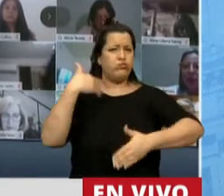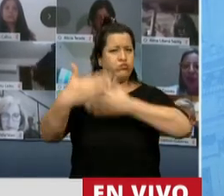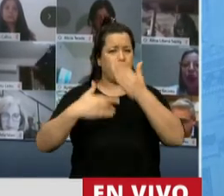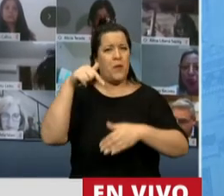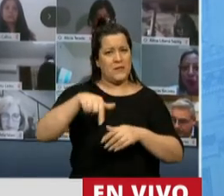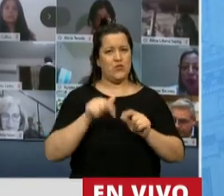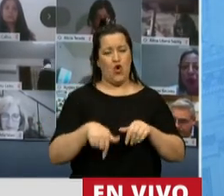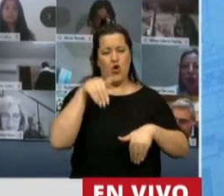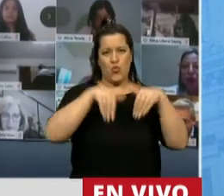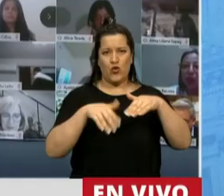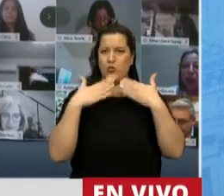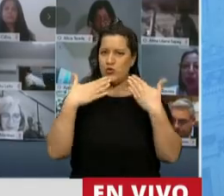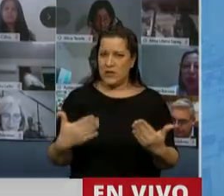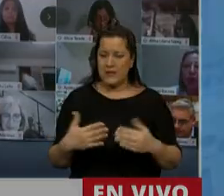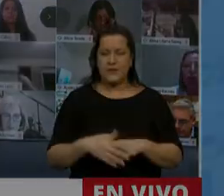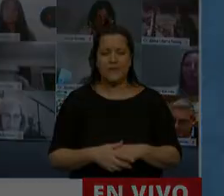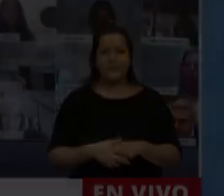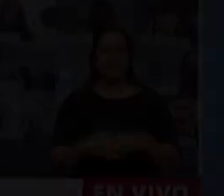votando. Muchas gracias. Gracias, diputada.